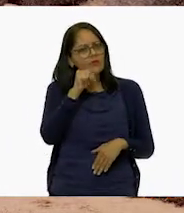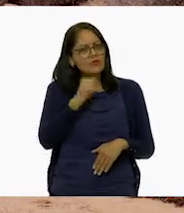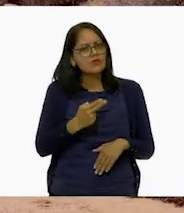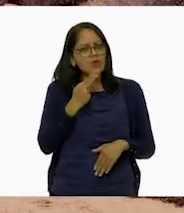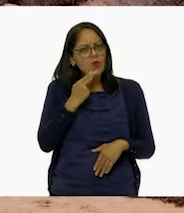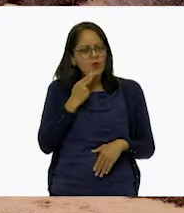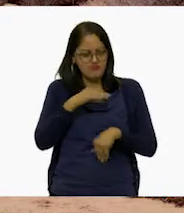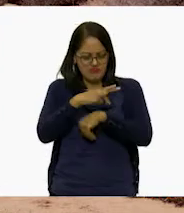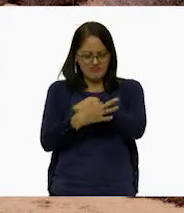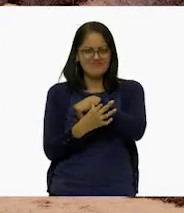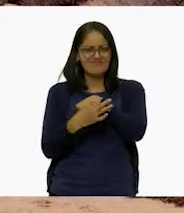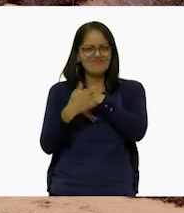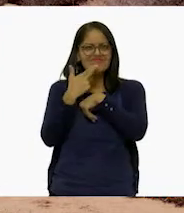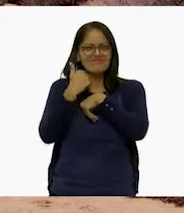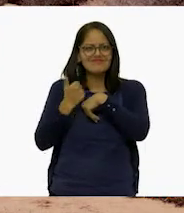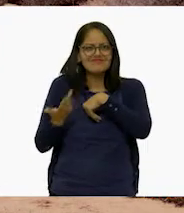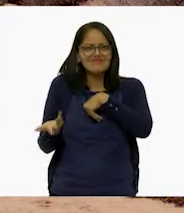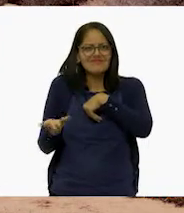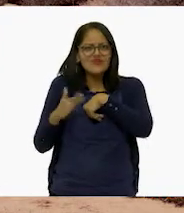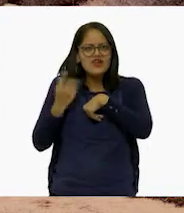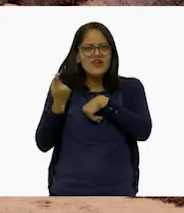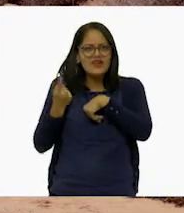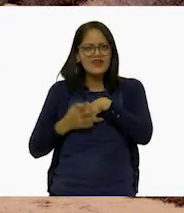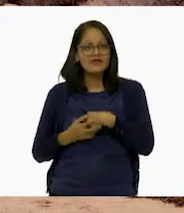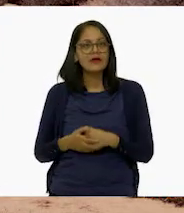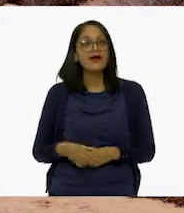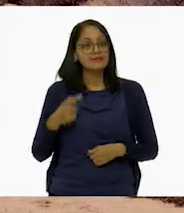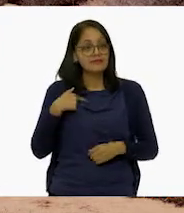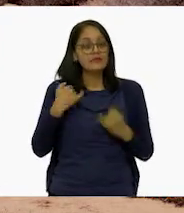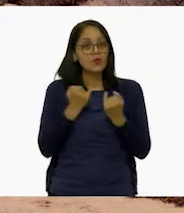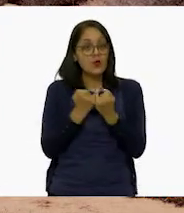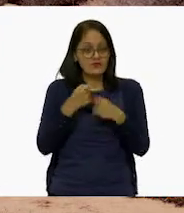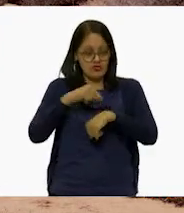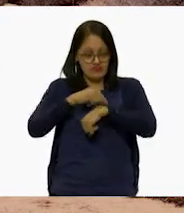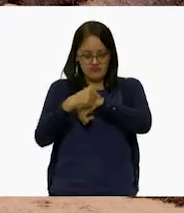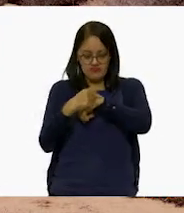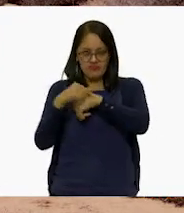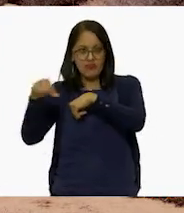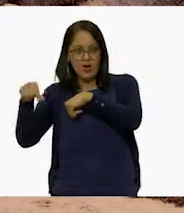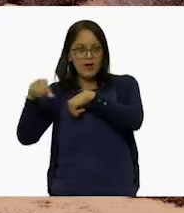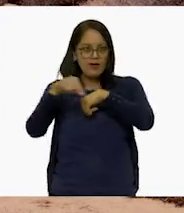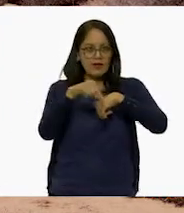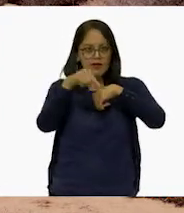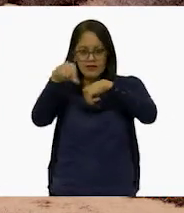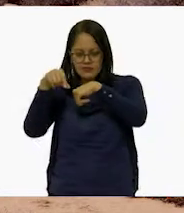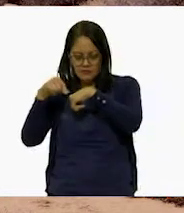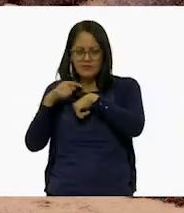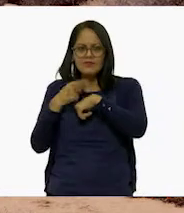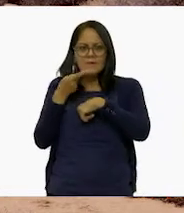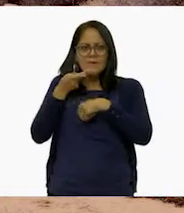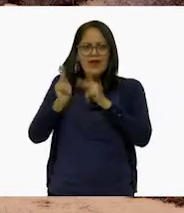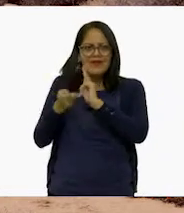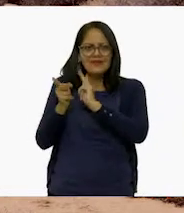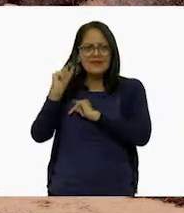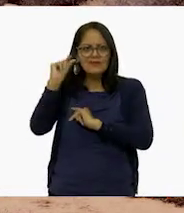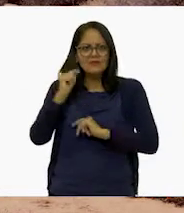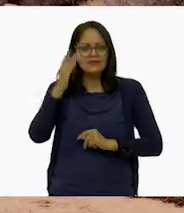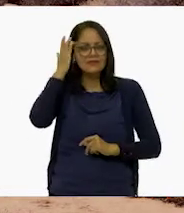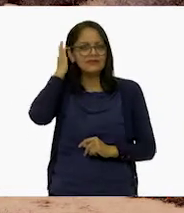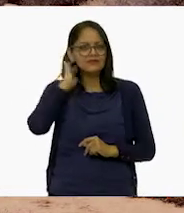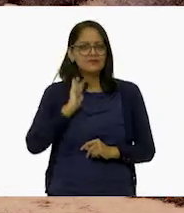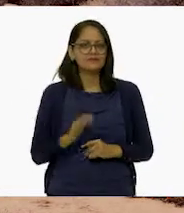nuestras pulseras. ¡Mmm! Sí, yo me tuve que estar moviendo por todos lados para poder hablar con ustedes un poquito.